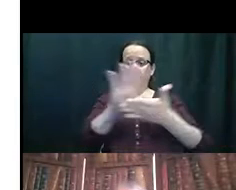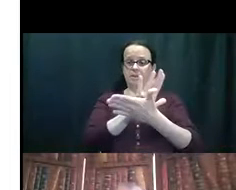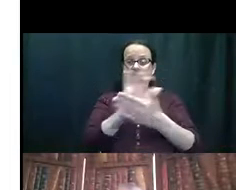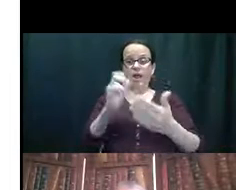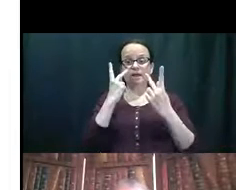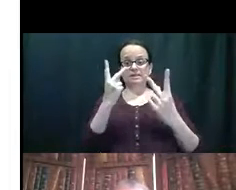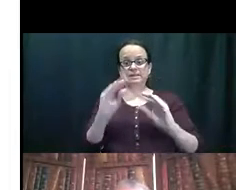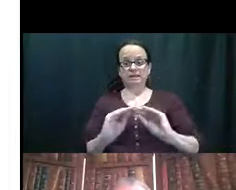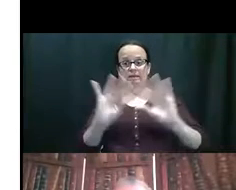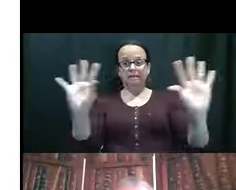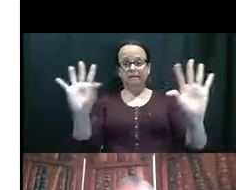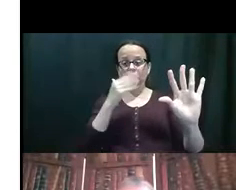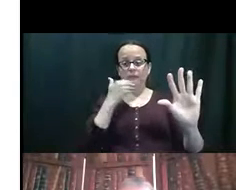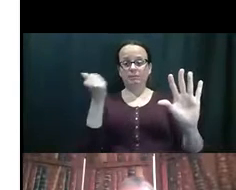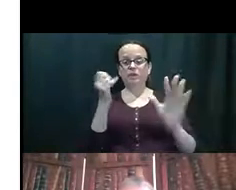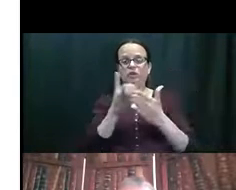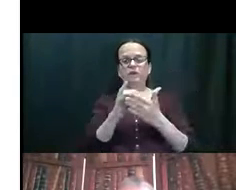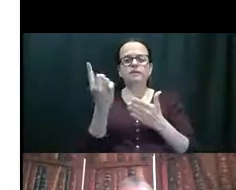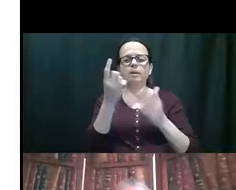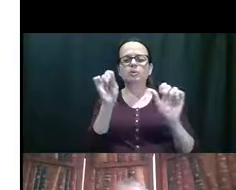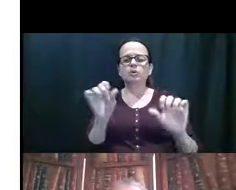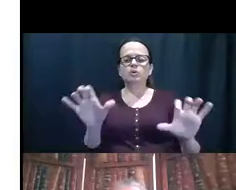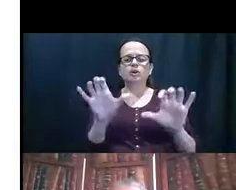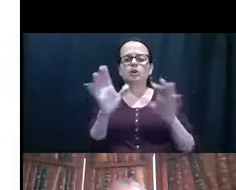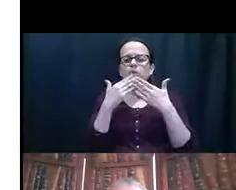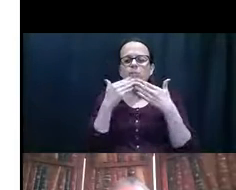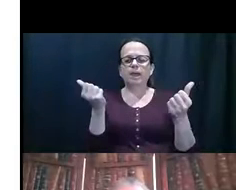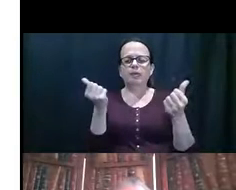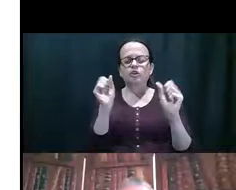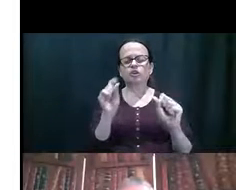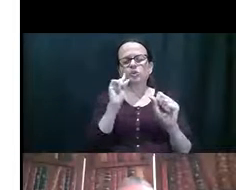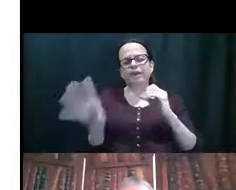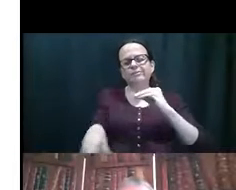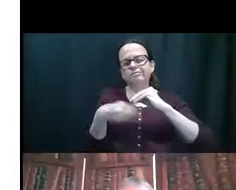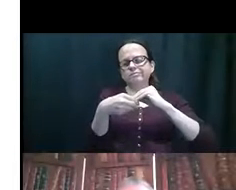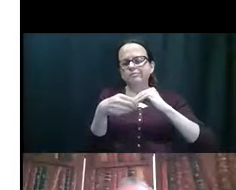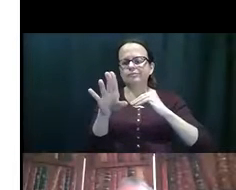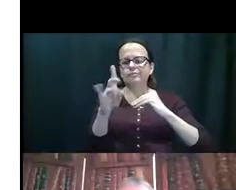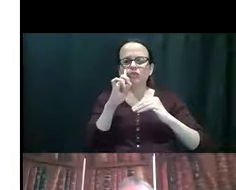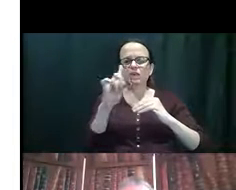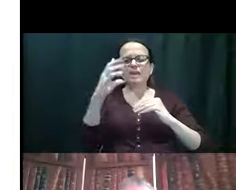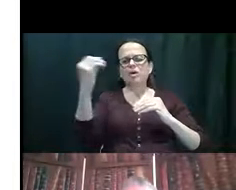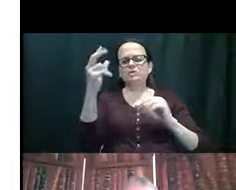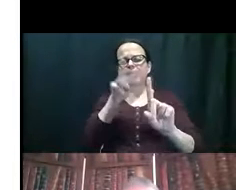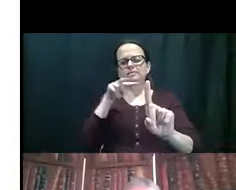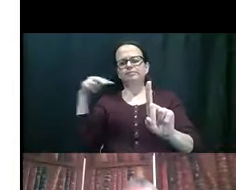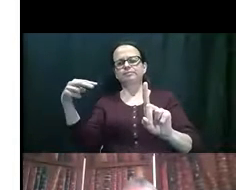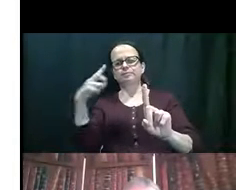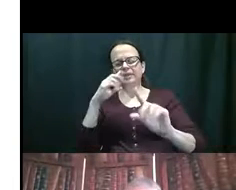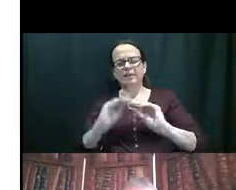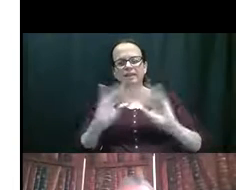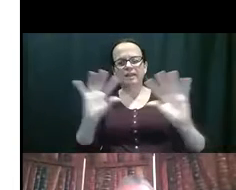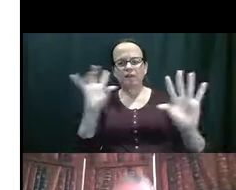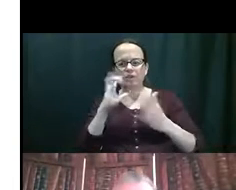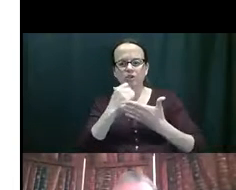se lo, eh, lo pongo un poco más lejos, eso se lo puede ver. Usted puede proveer ese, esa claridad